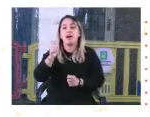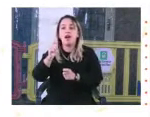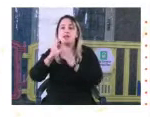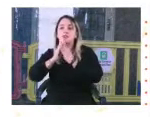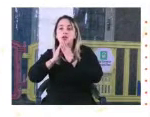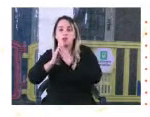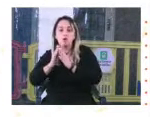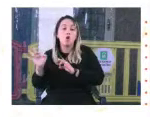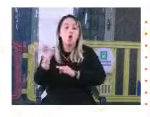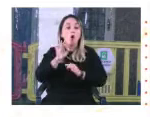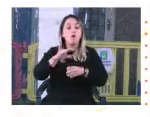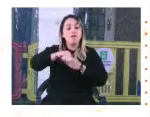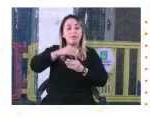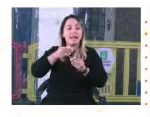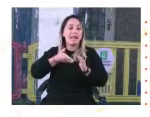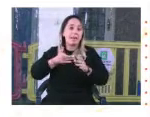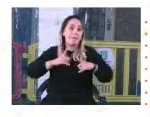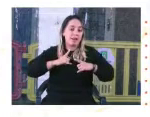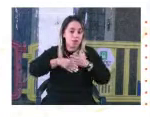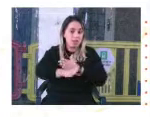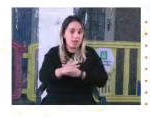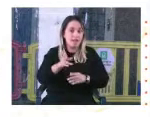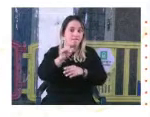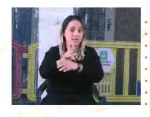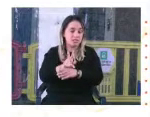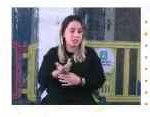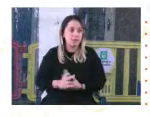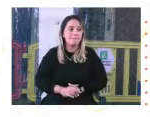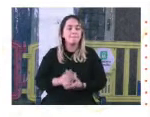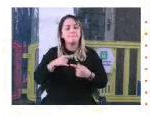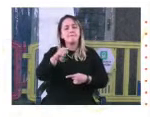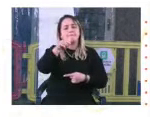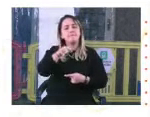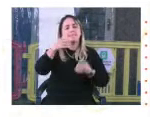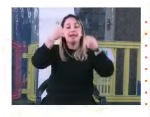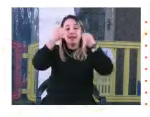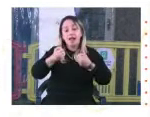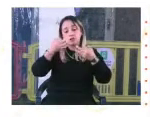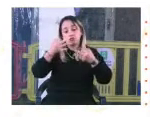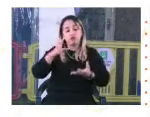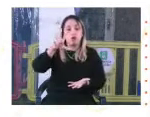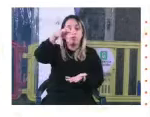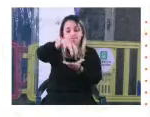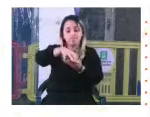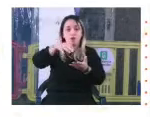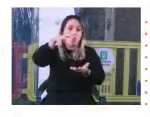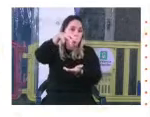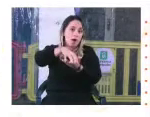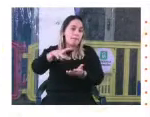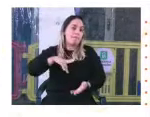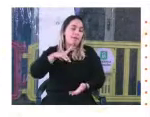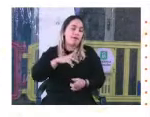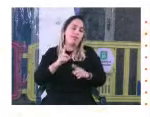familiares para entrar a la visita. Esa cárcel entonces, por ser en un lugar privado, tuvimos que hacer todo un